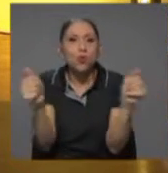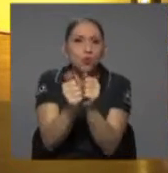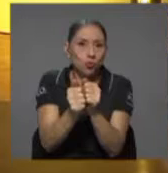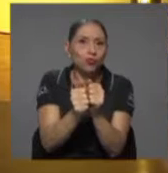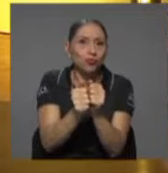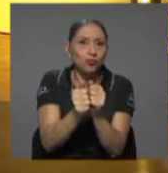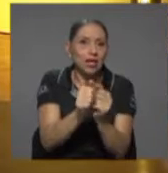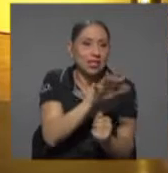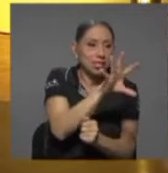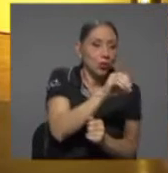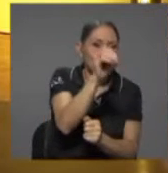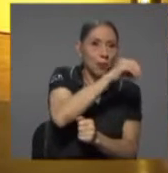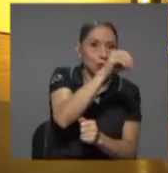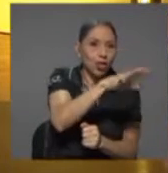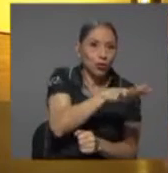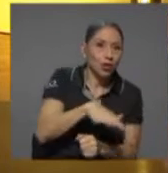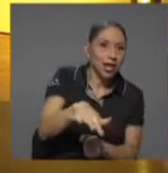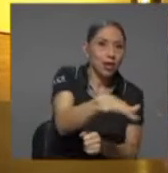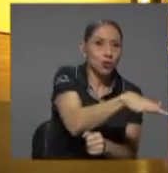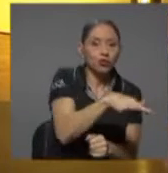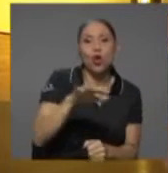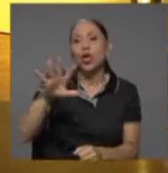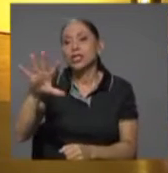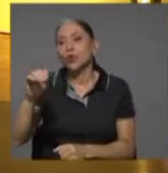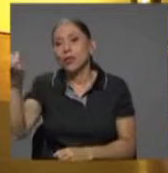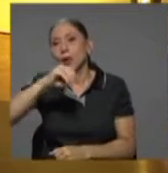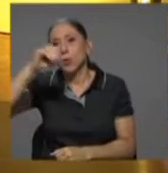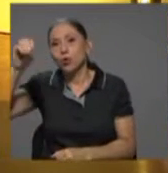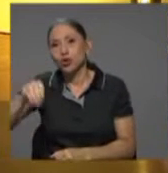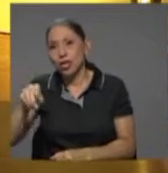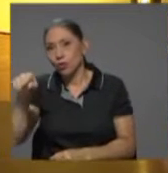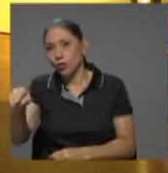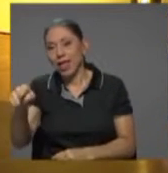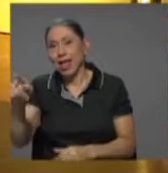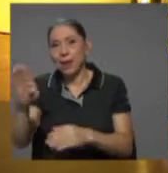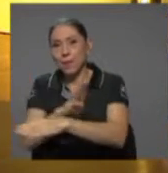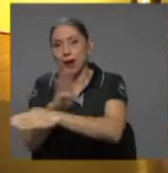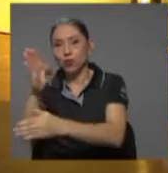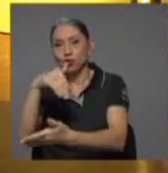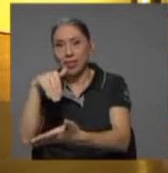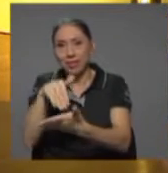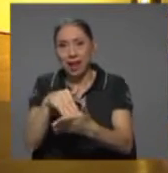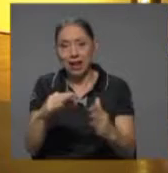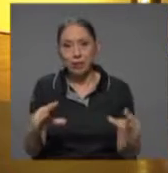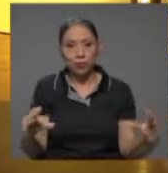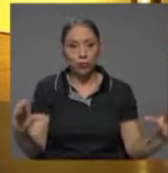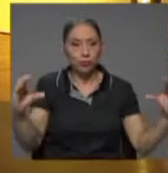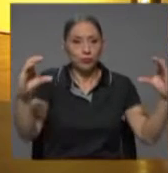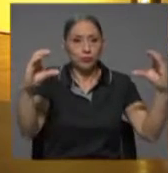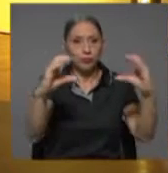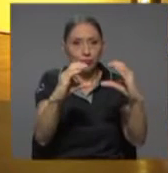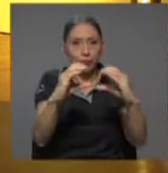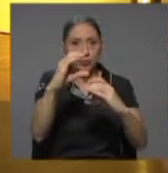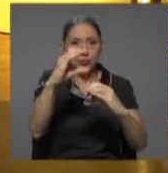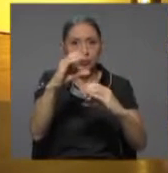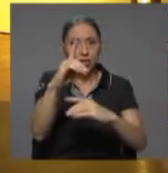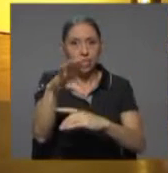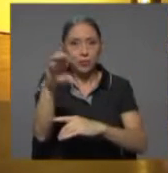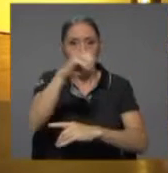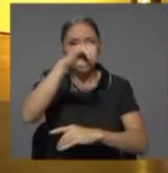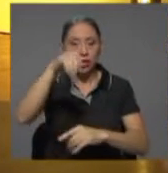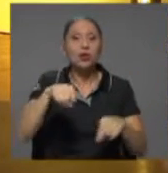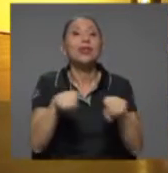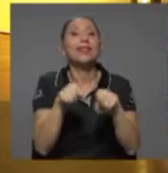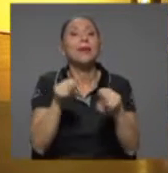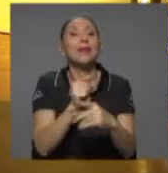otro 50% quedaría en cabeza del Banco Central. Además, se fortalece la defensa legal de los supervisores